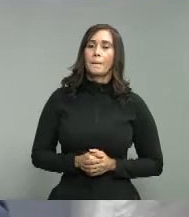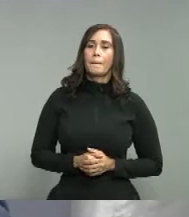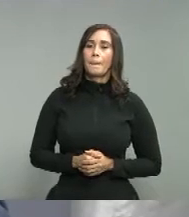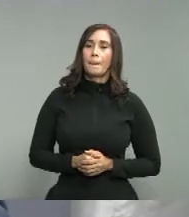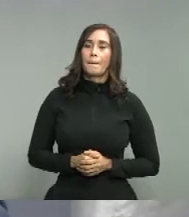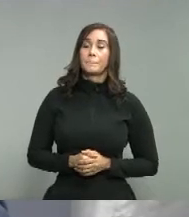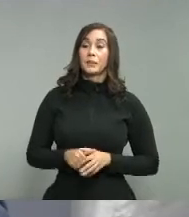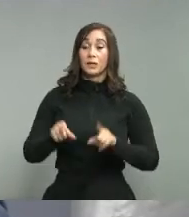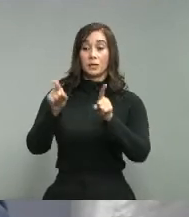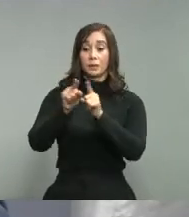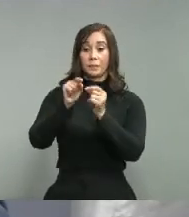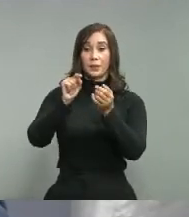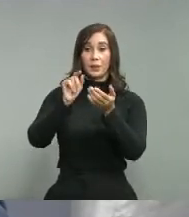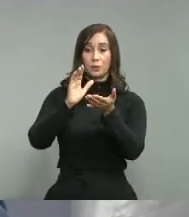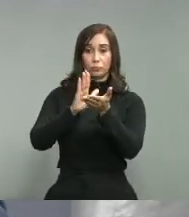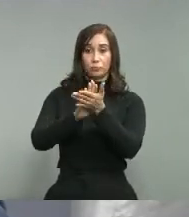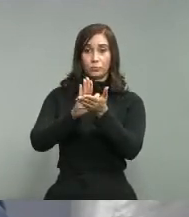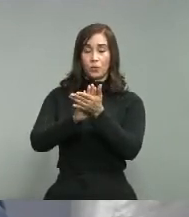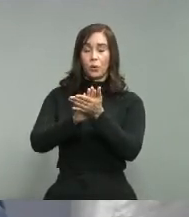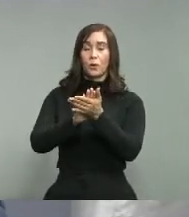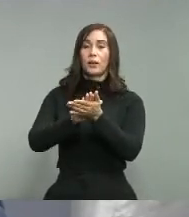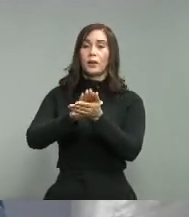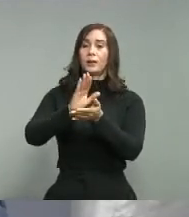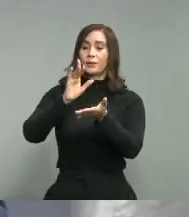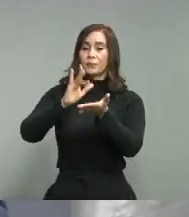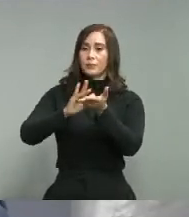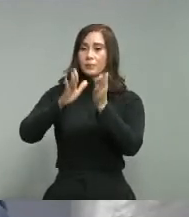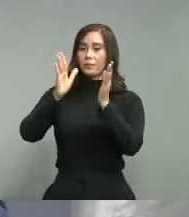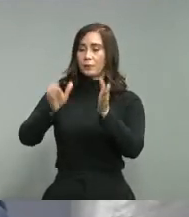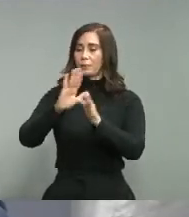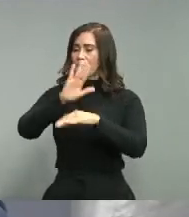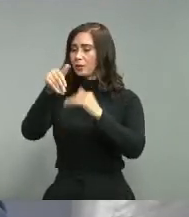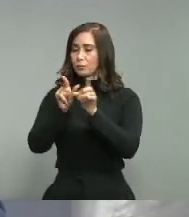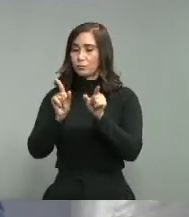de Enfermeras y todas sus formas de organización.